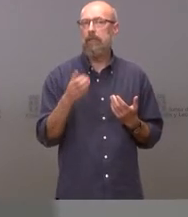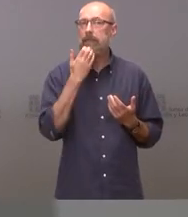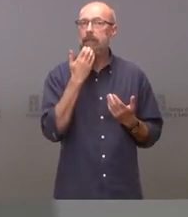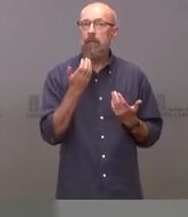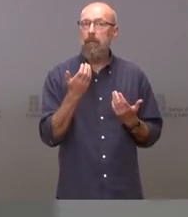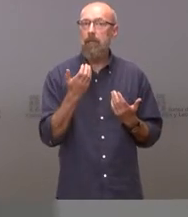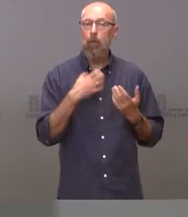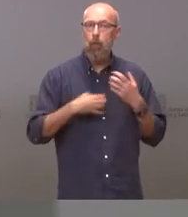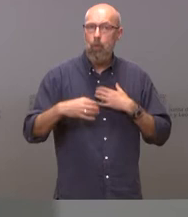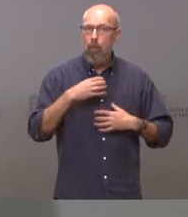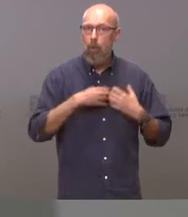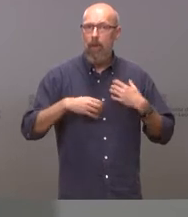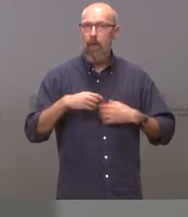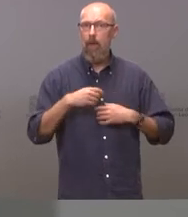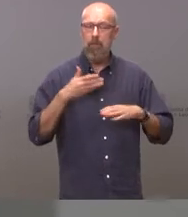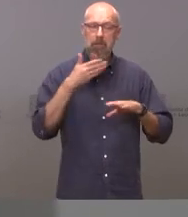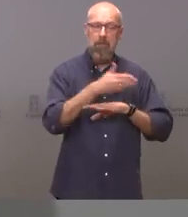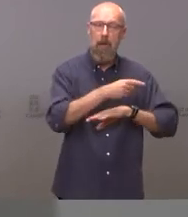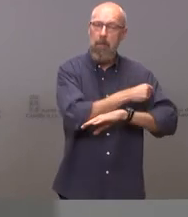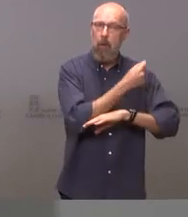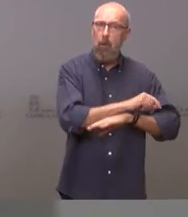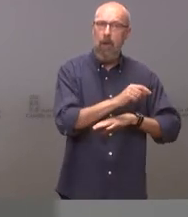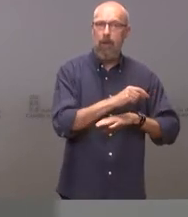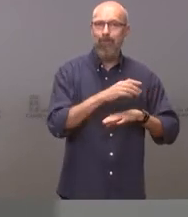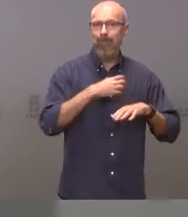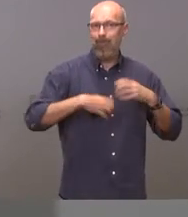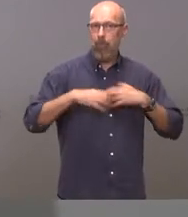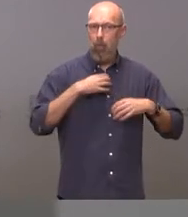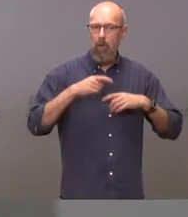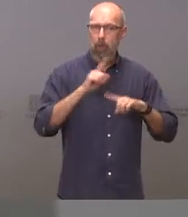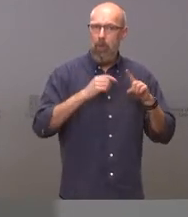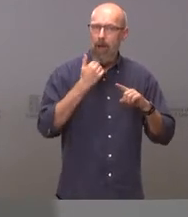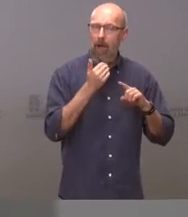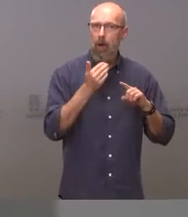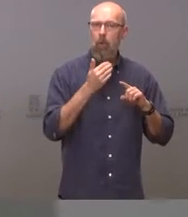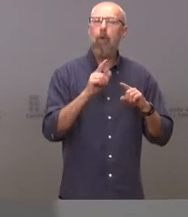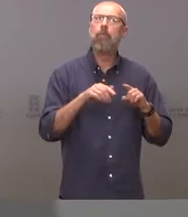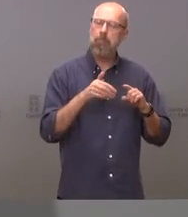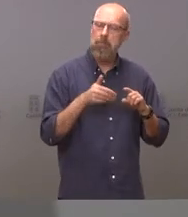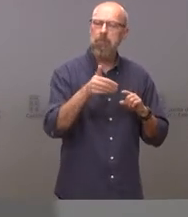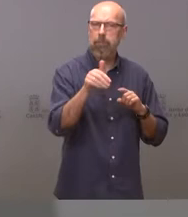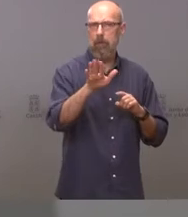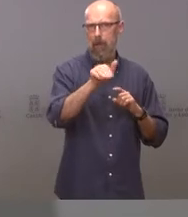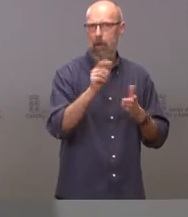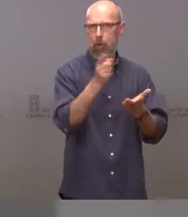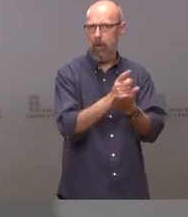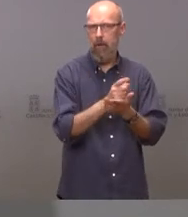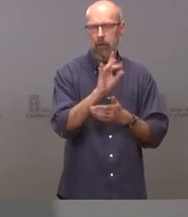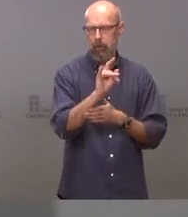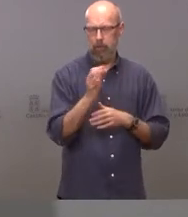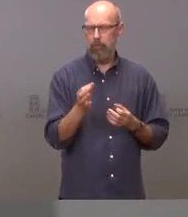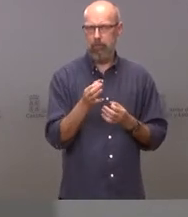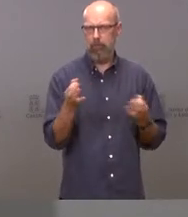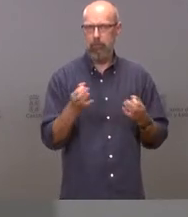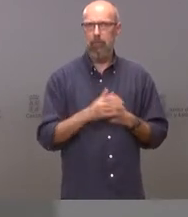no estén o que no puedan acudir a la vacunación en el momento que le toque su segunda dosis o en el momento que le toque